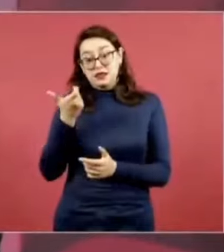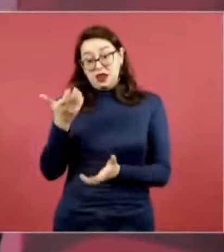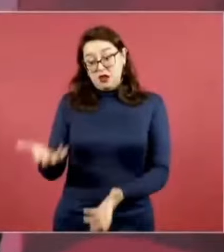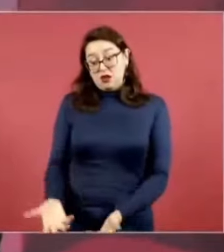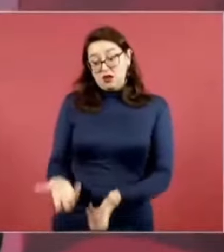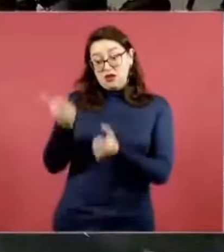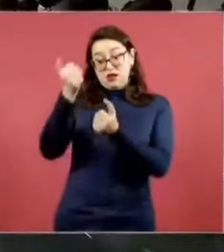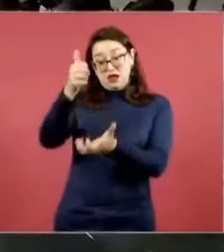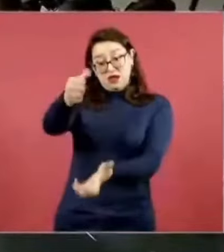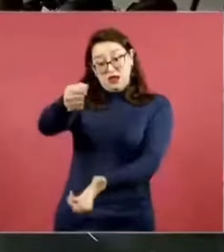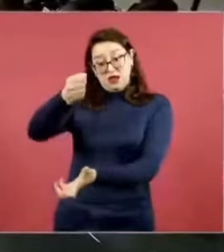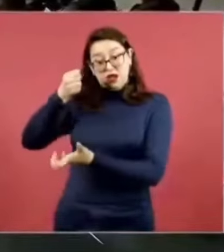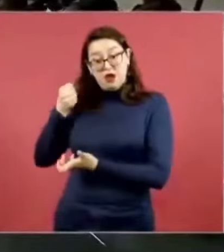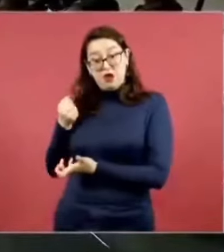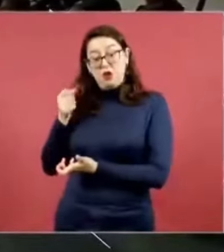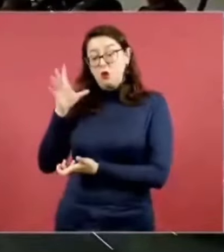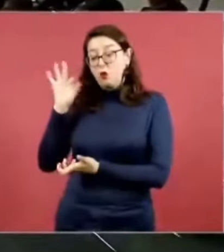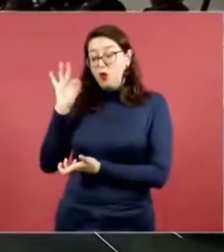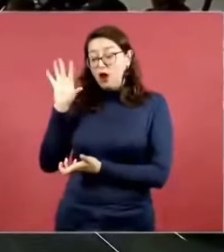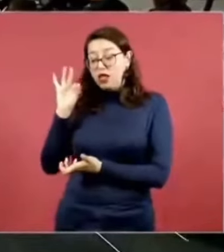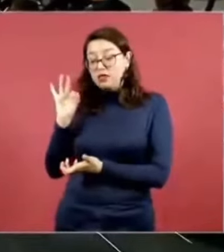que se va a pagar de más